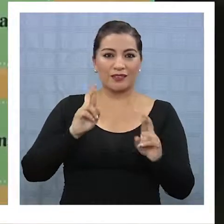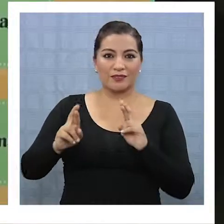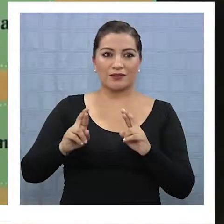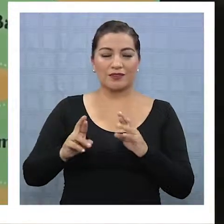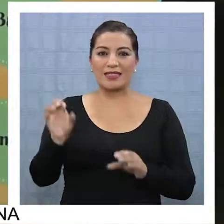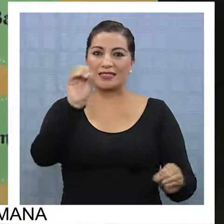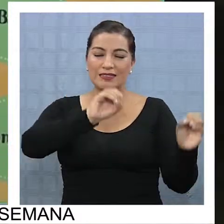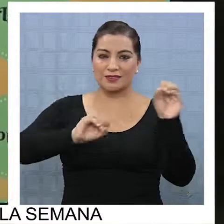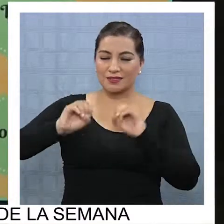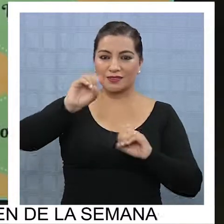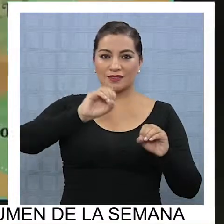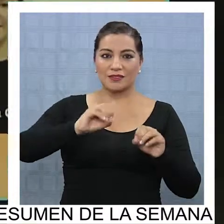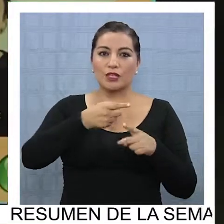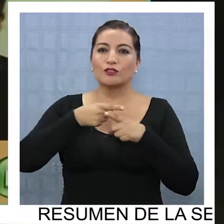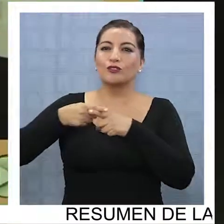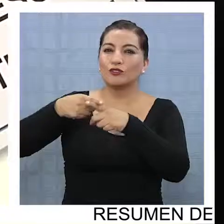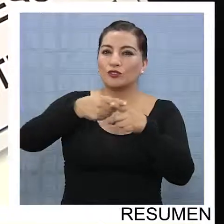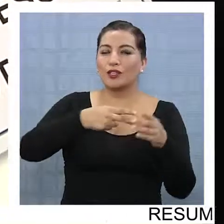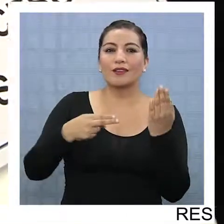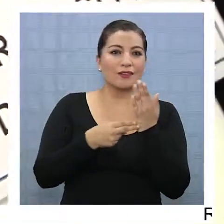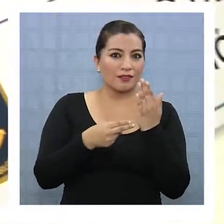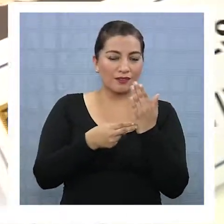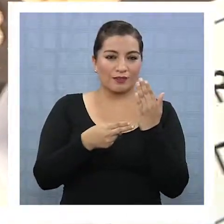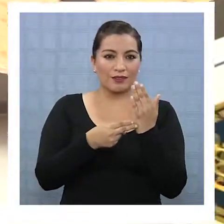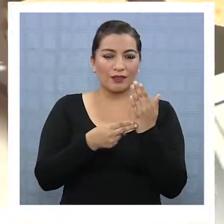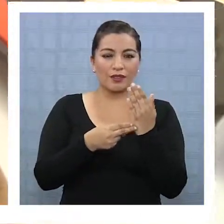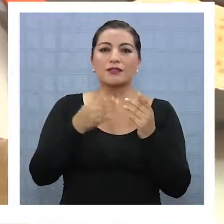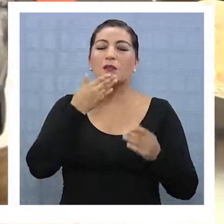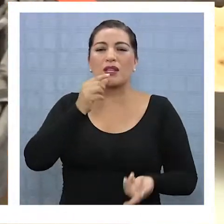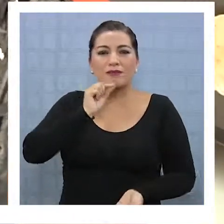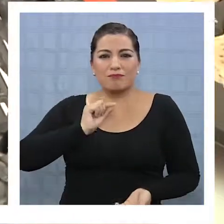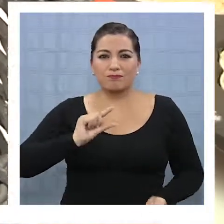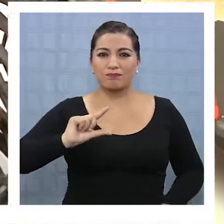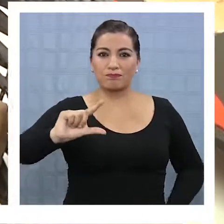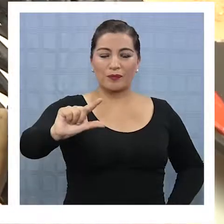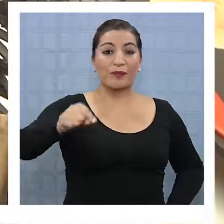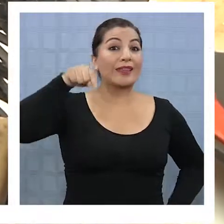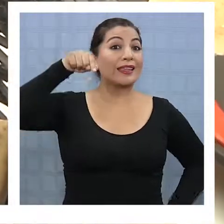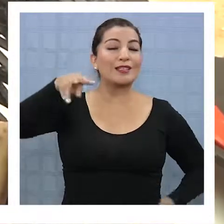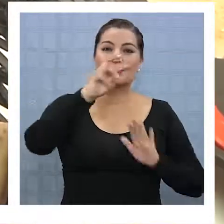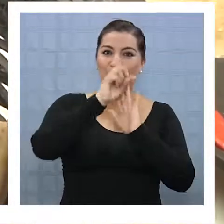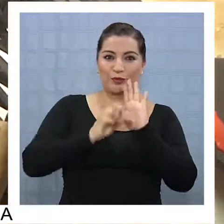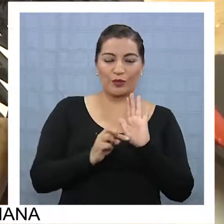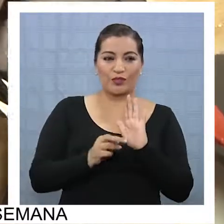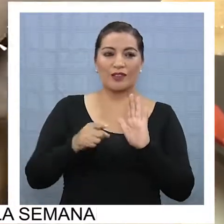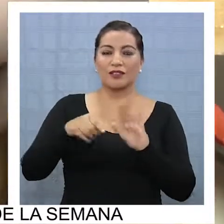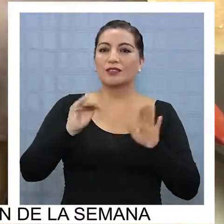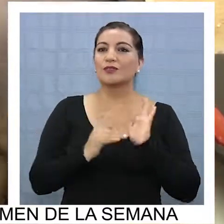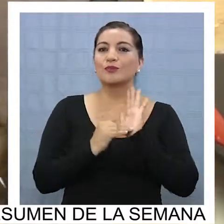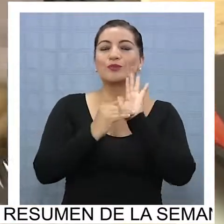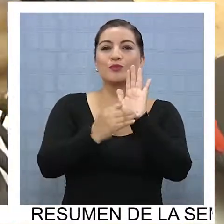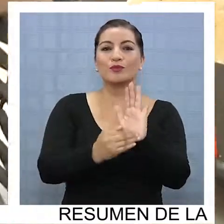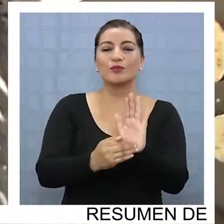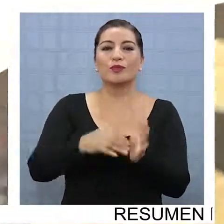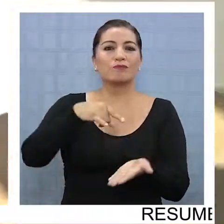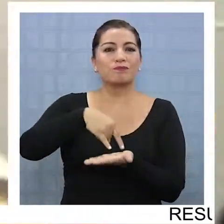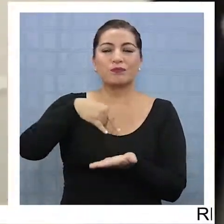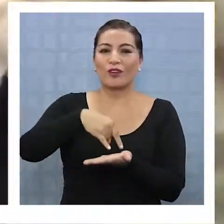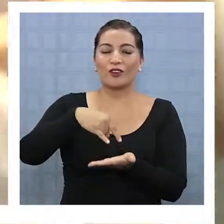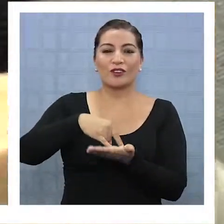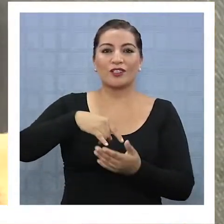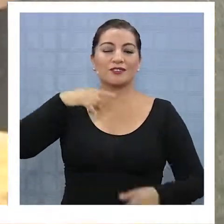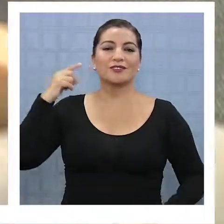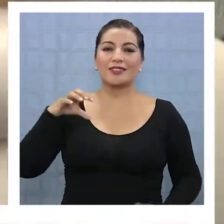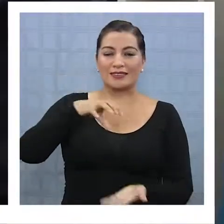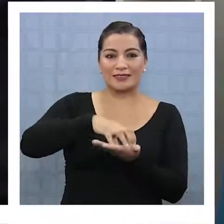ciencias naturales, sociales, tecnologías y de emprendimiento. Estos proyectos se exhibirán en el Congreso Regional de